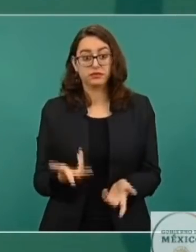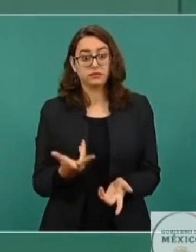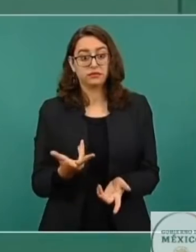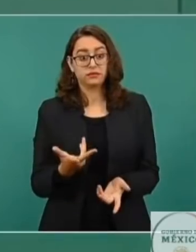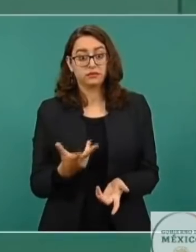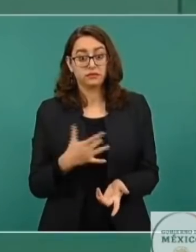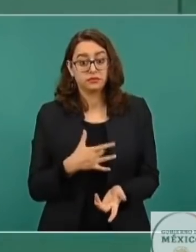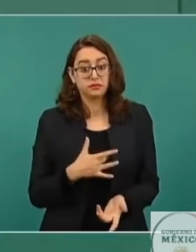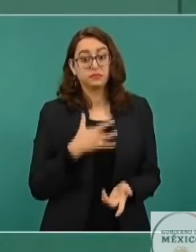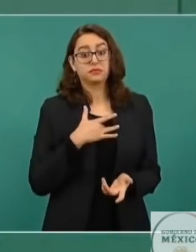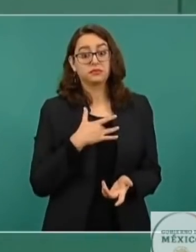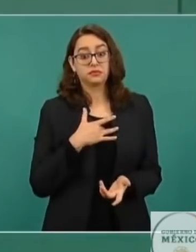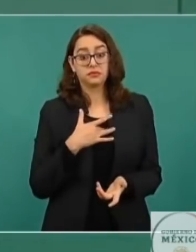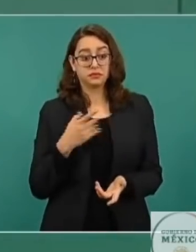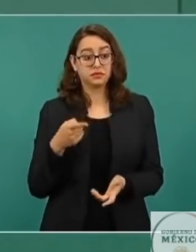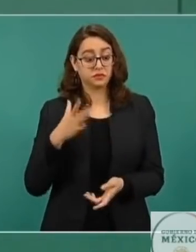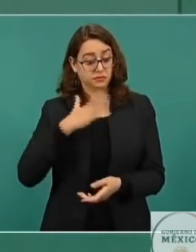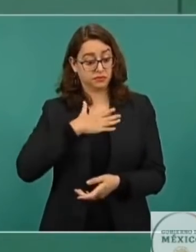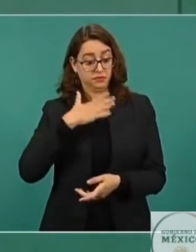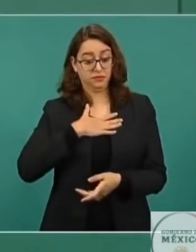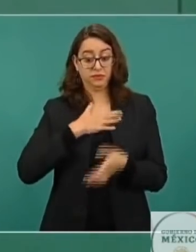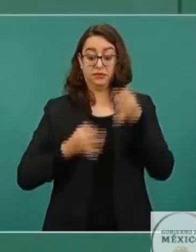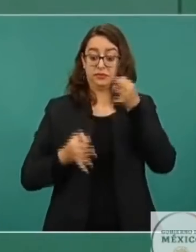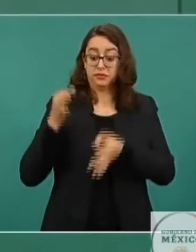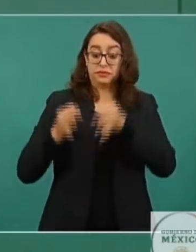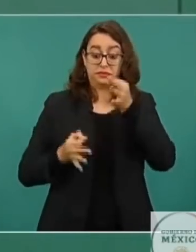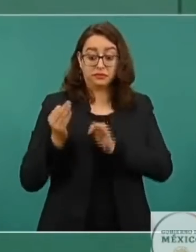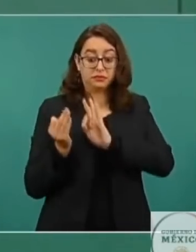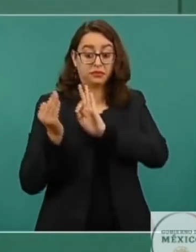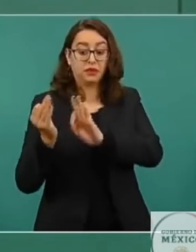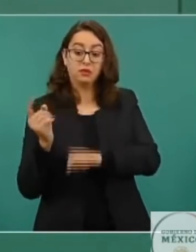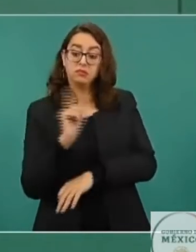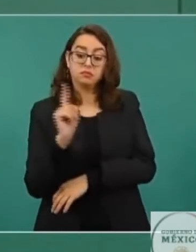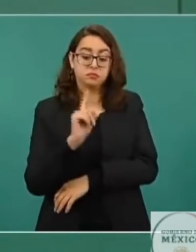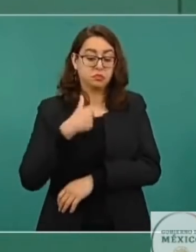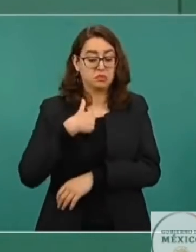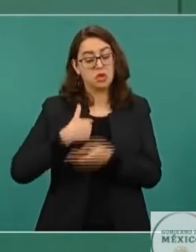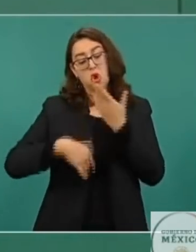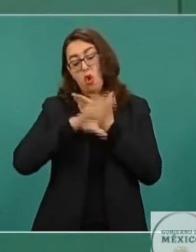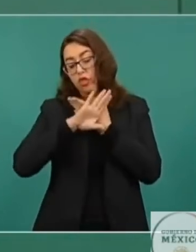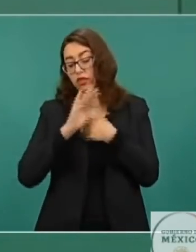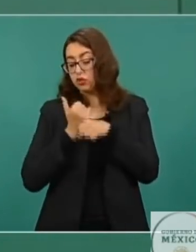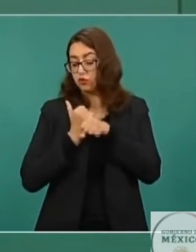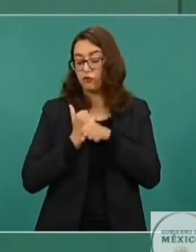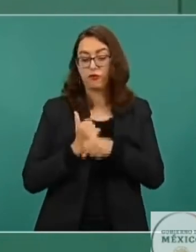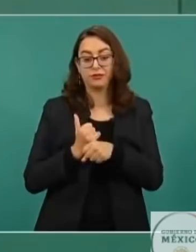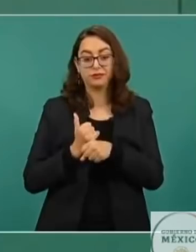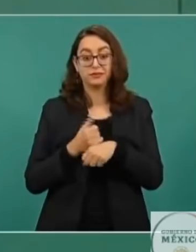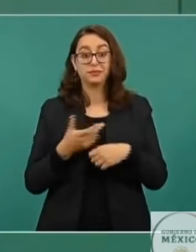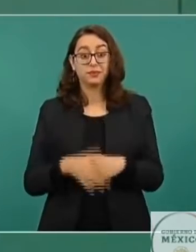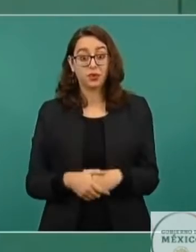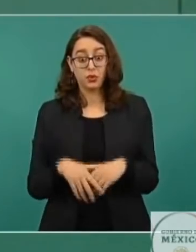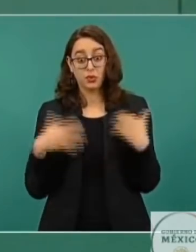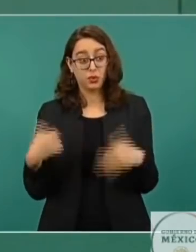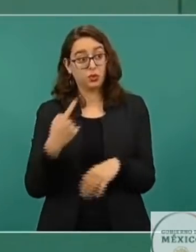pasa a víctima de persecución. Y estamos hablando del Wall Street